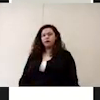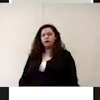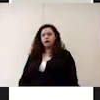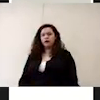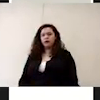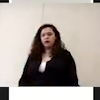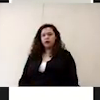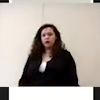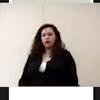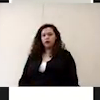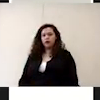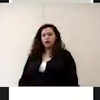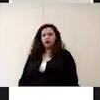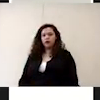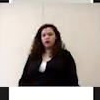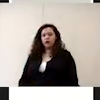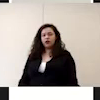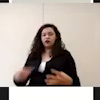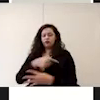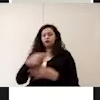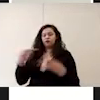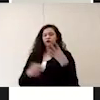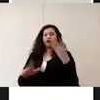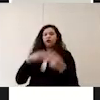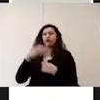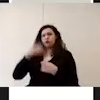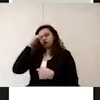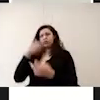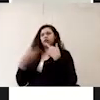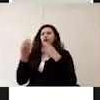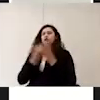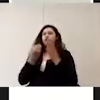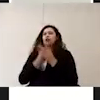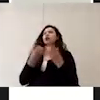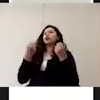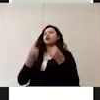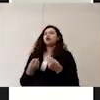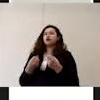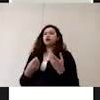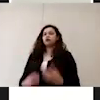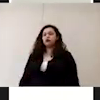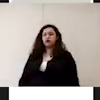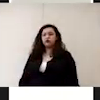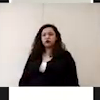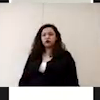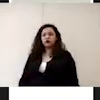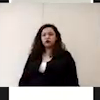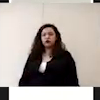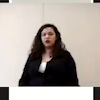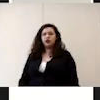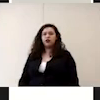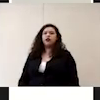aquí terminamos las cuatro fases de un regreso a clase seguro sin embargo hay unas consideraciones